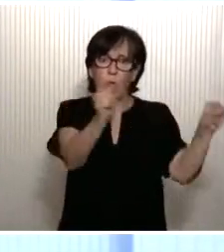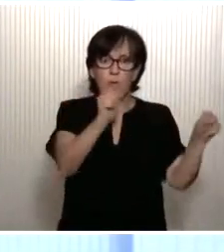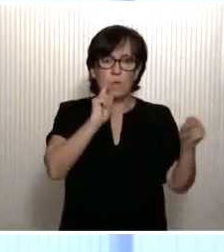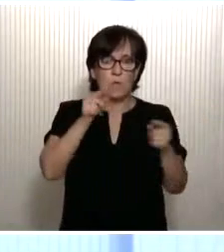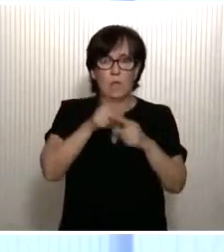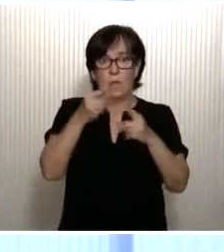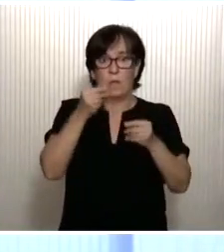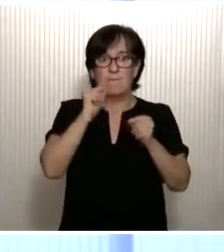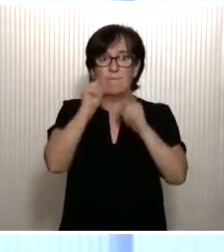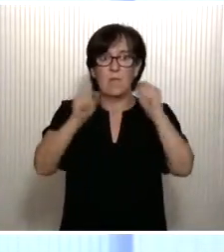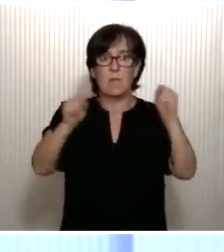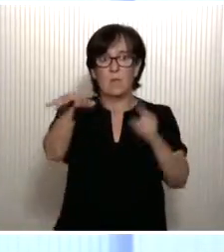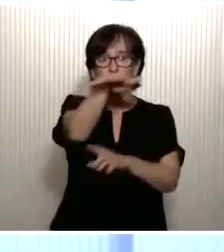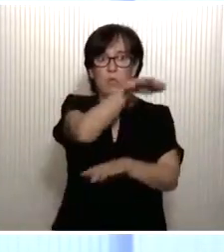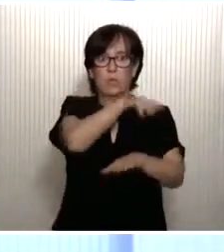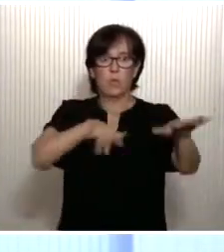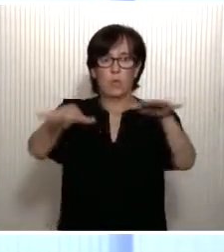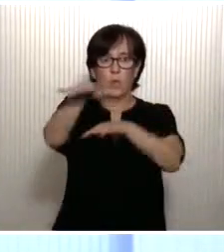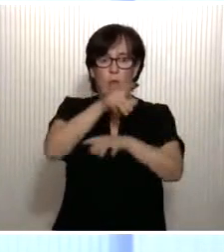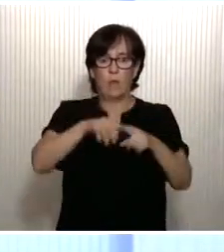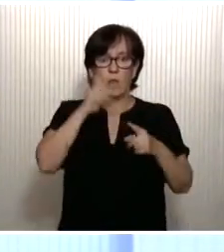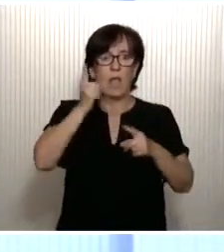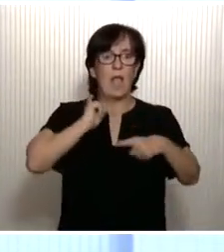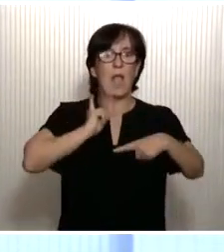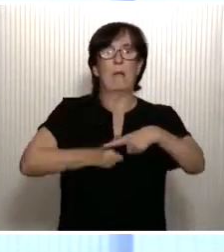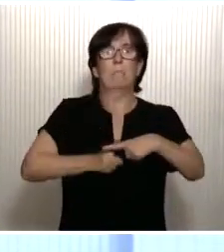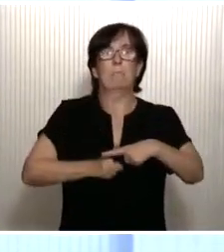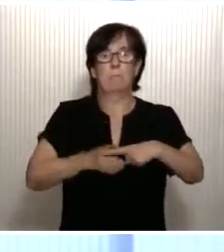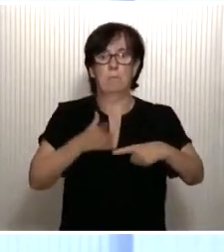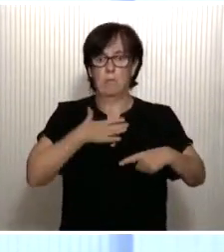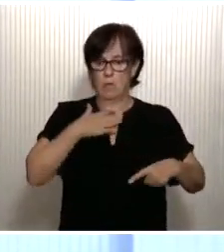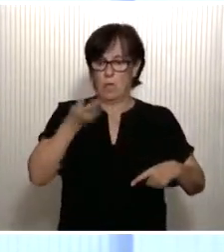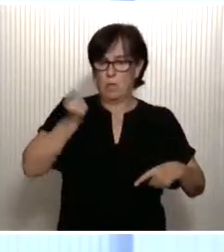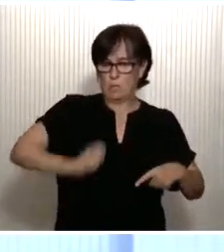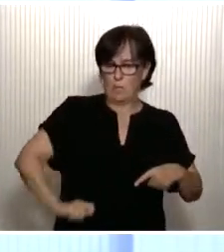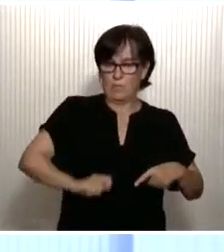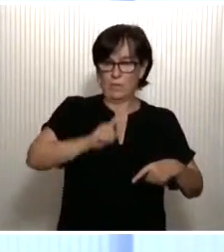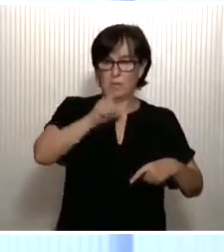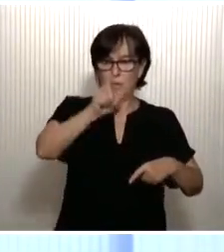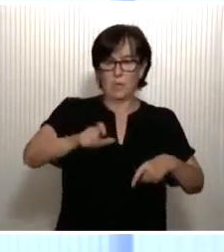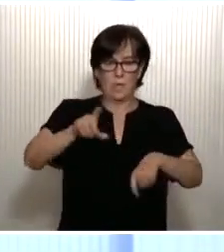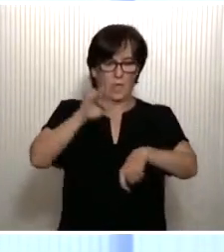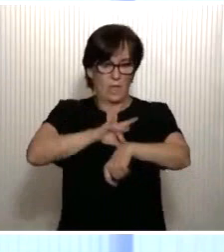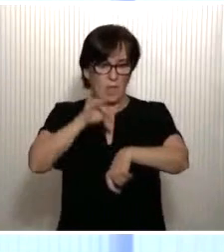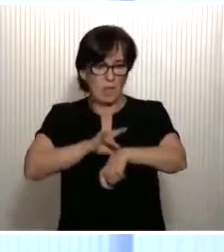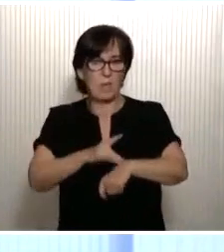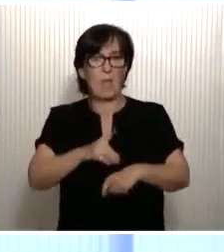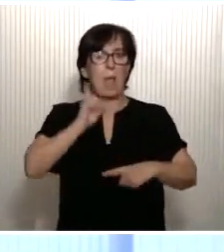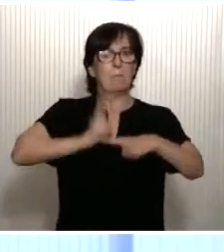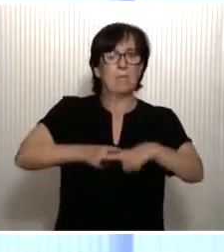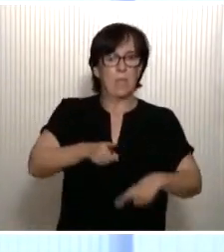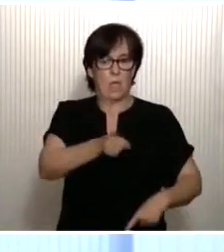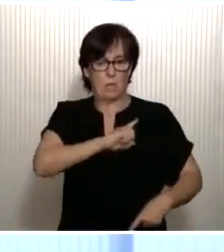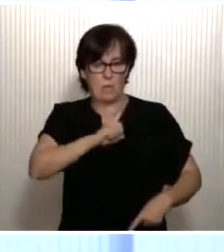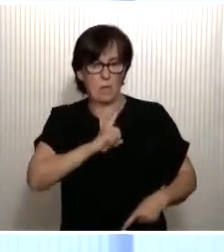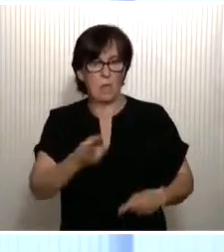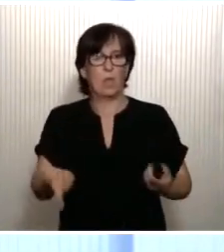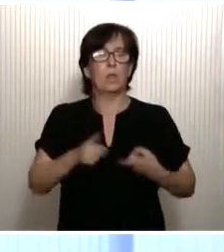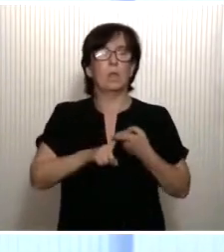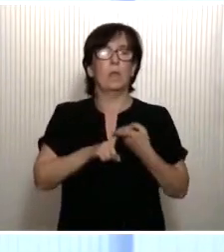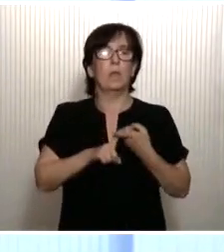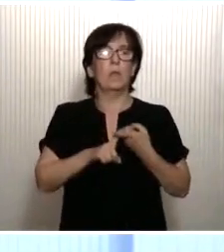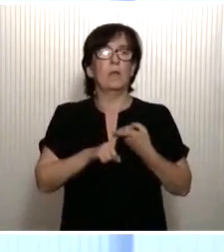virus, contando solo con la mitad de los profesionales sanitarios, con la mitad de los militares, con la mitad de las fuerzas